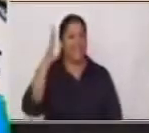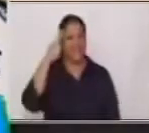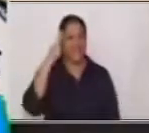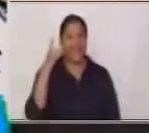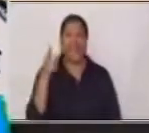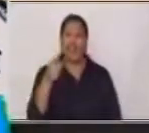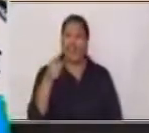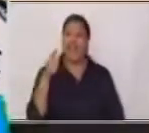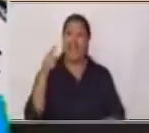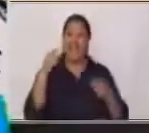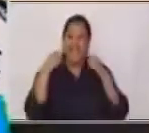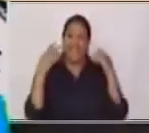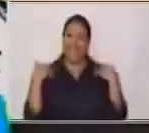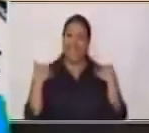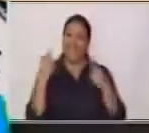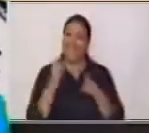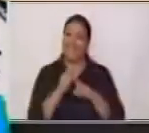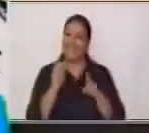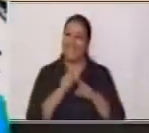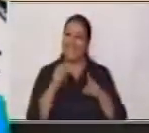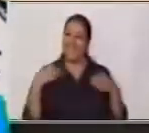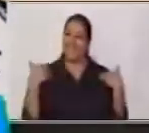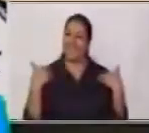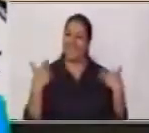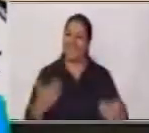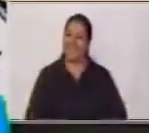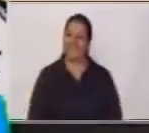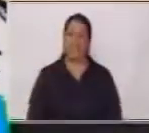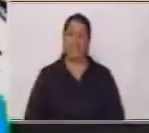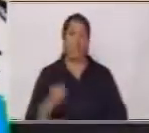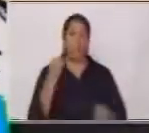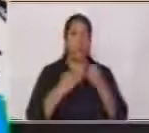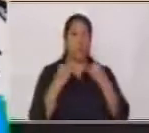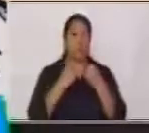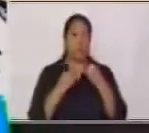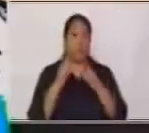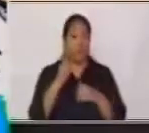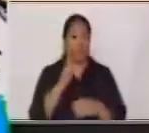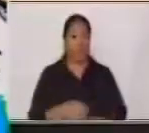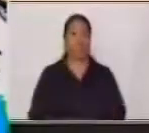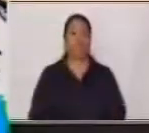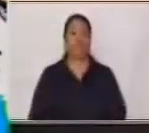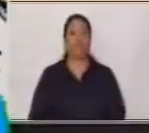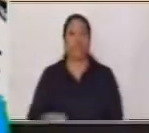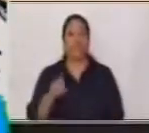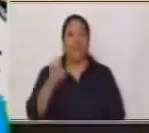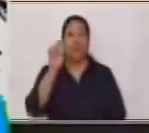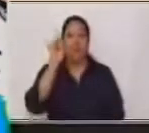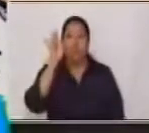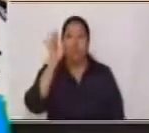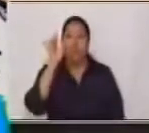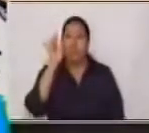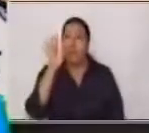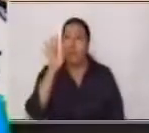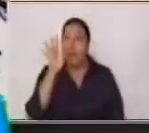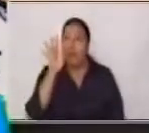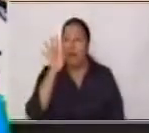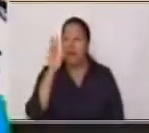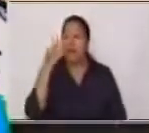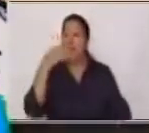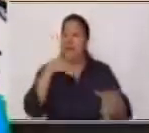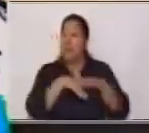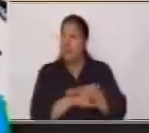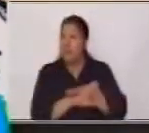Amarillo por fuera A ver Nuestra última adivinanza Dice Blanca Por dentro